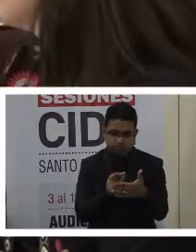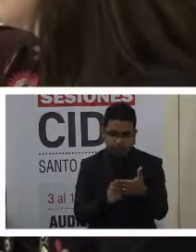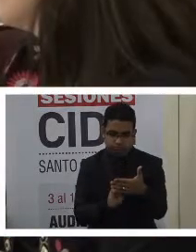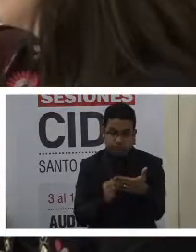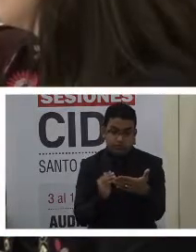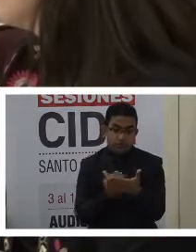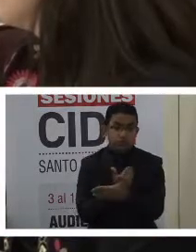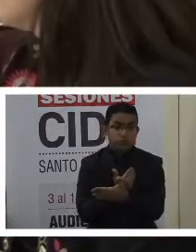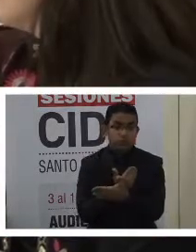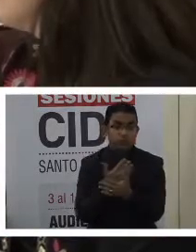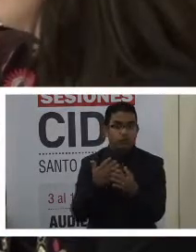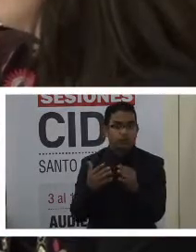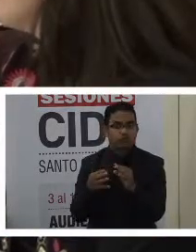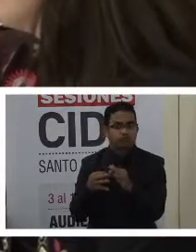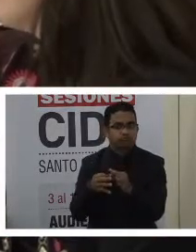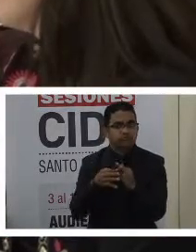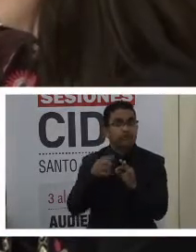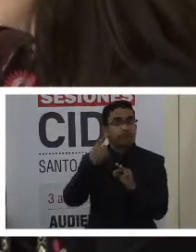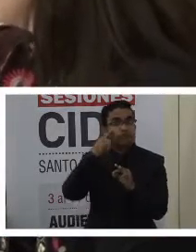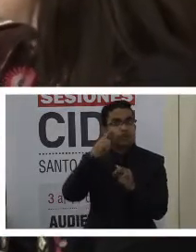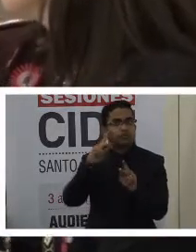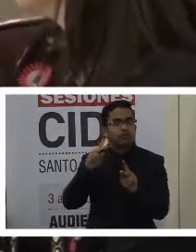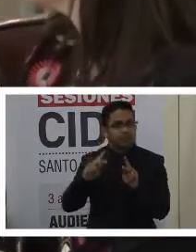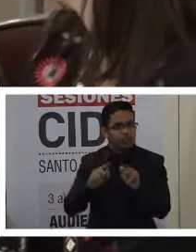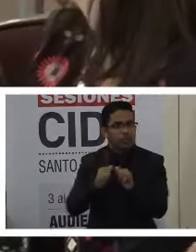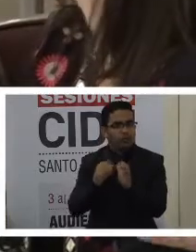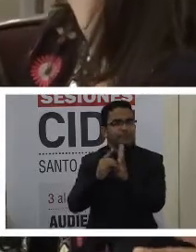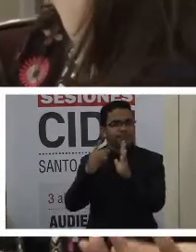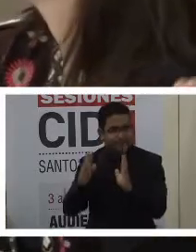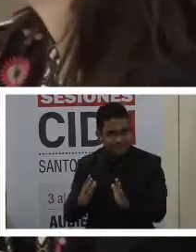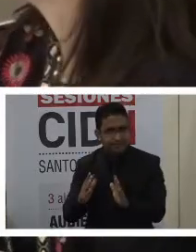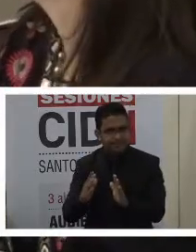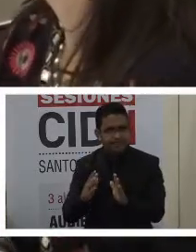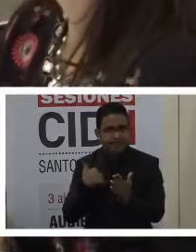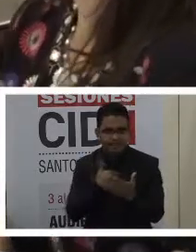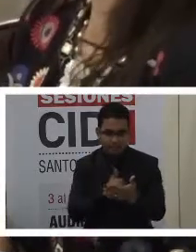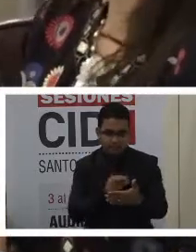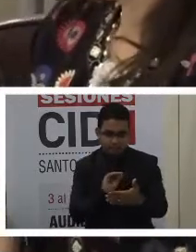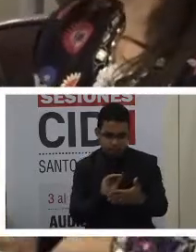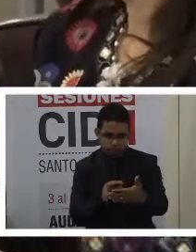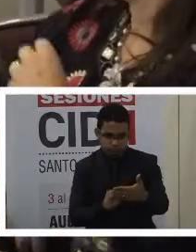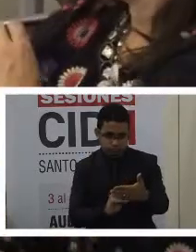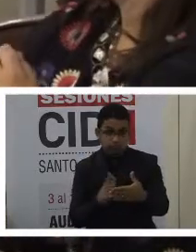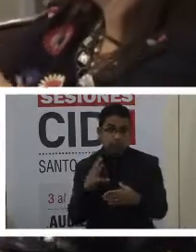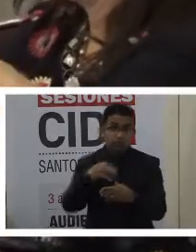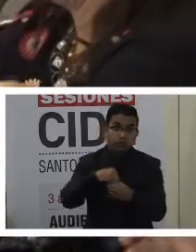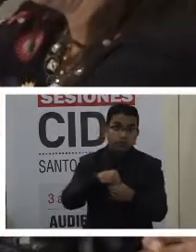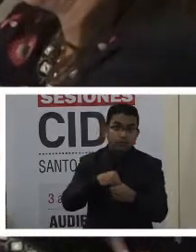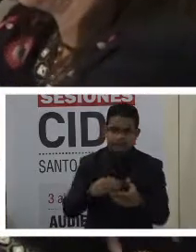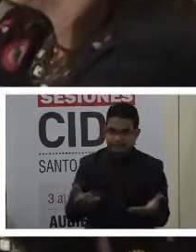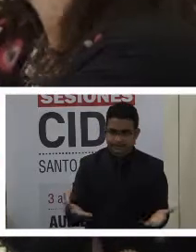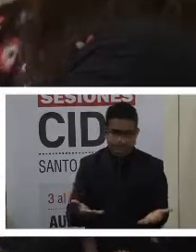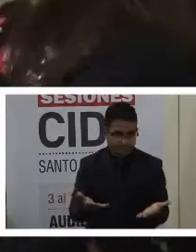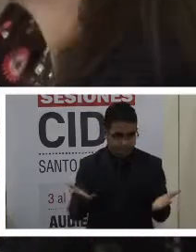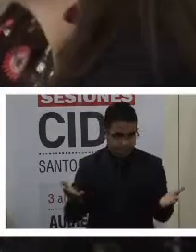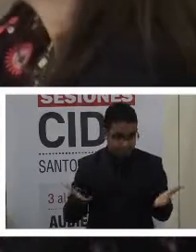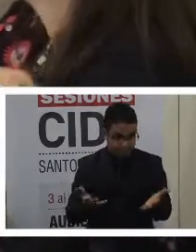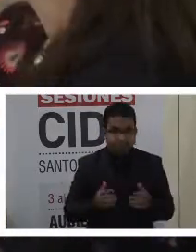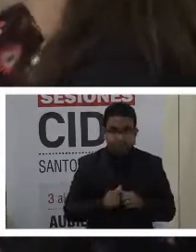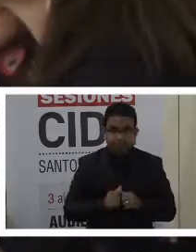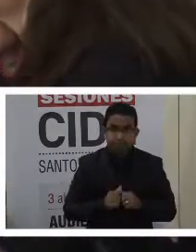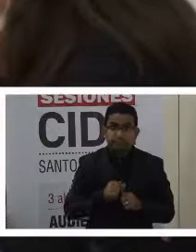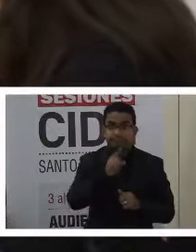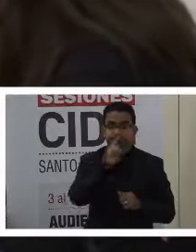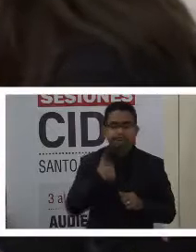nueva unidad para personas con discapacidad conformada en la comisión. Me